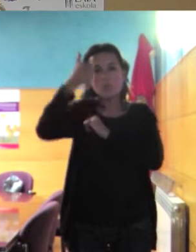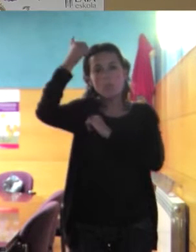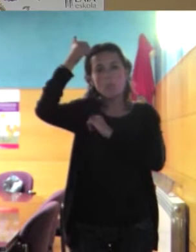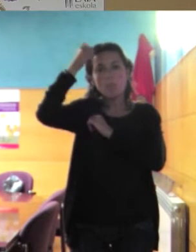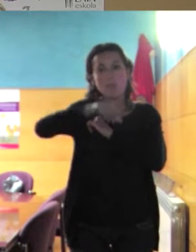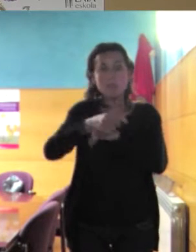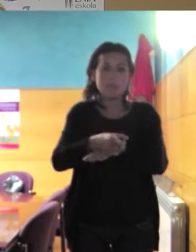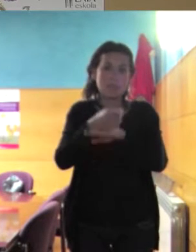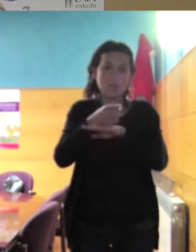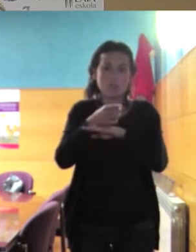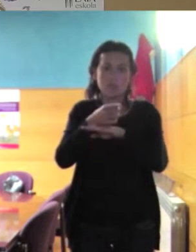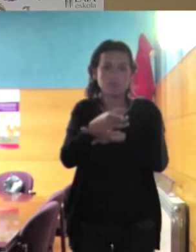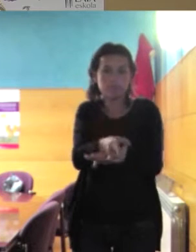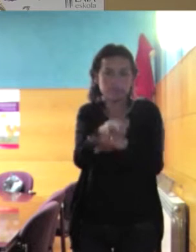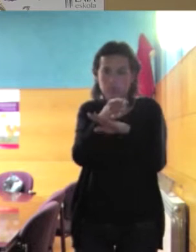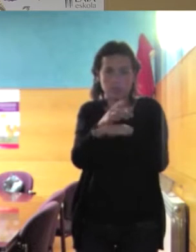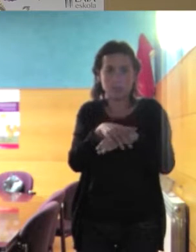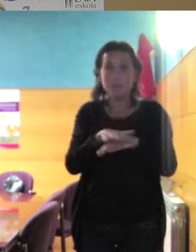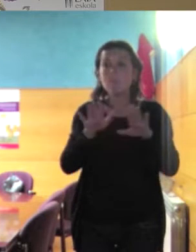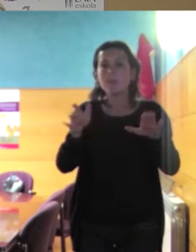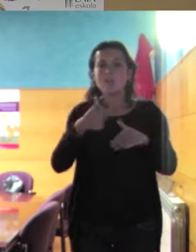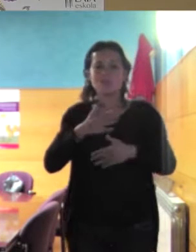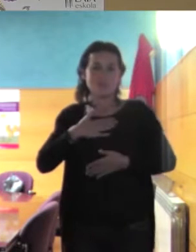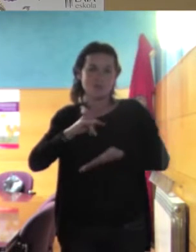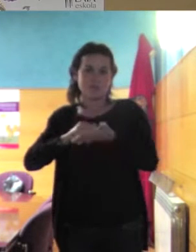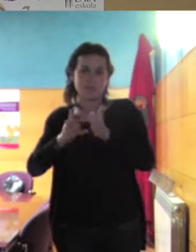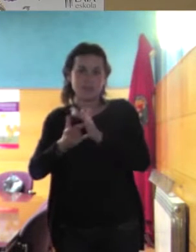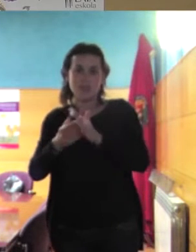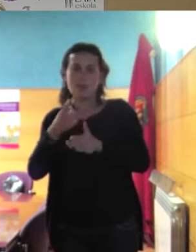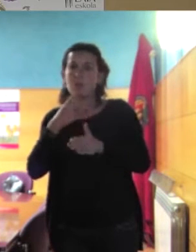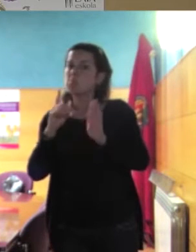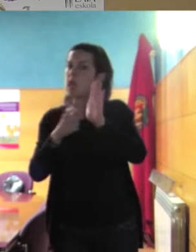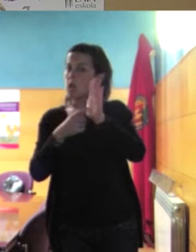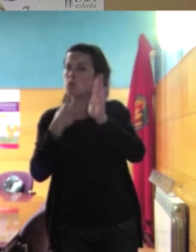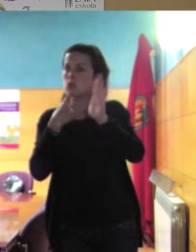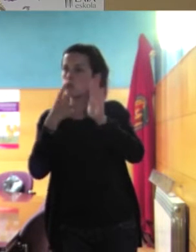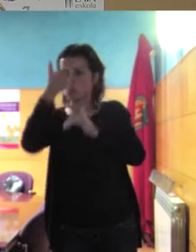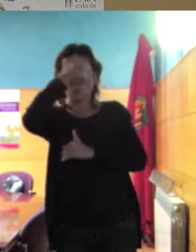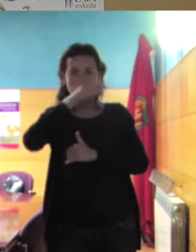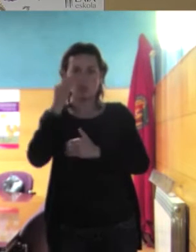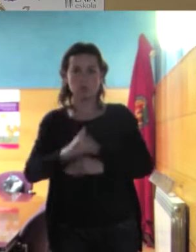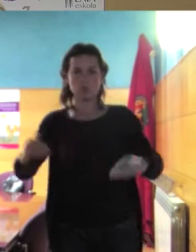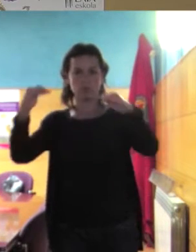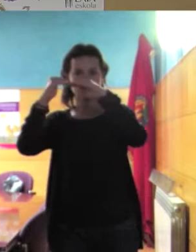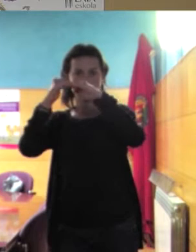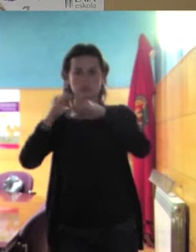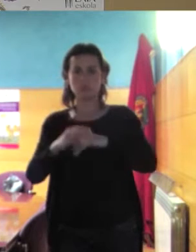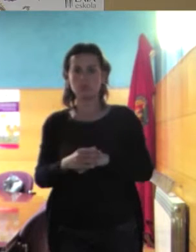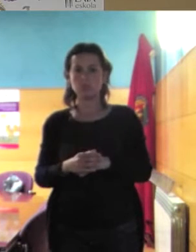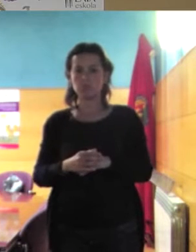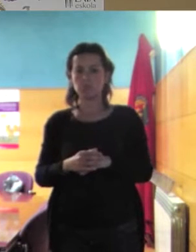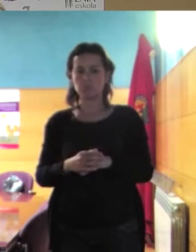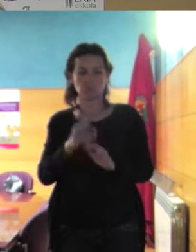y hay otros patriarcados como el nuestro donde la ley dice que somos iguales formalmente somos